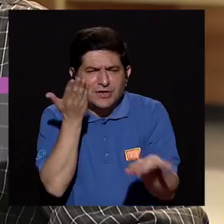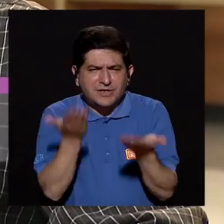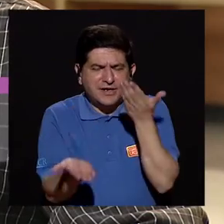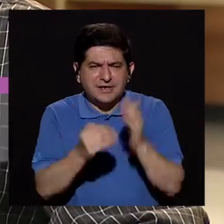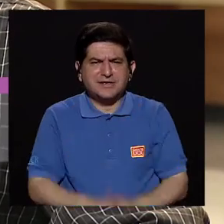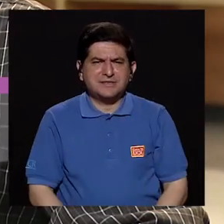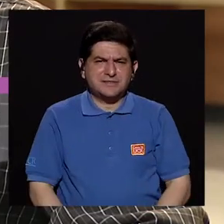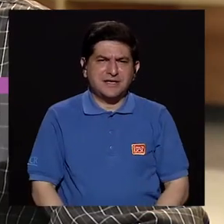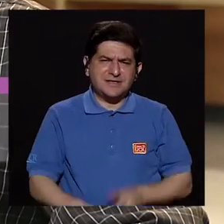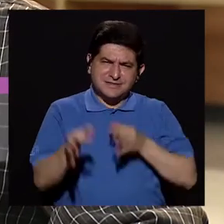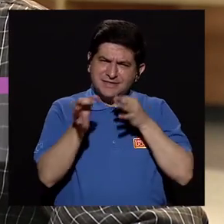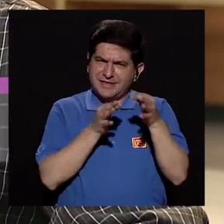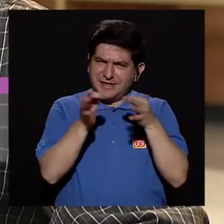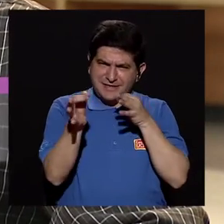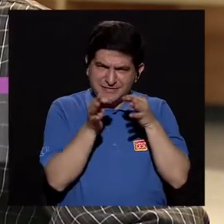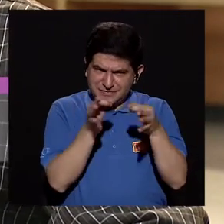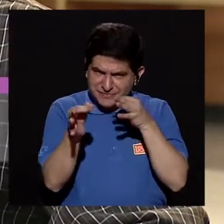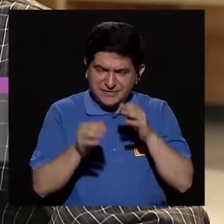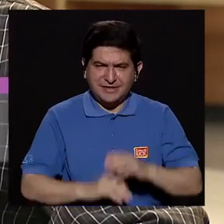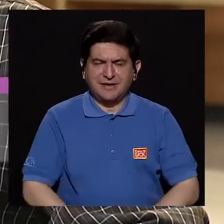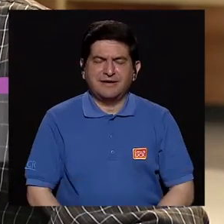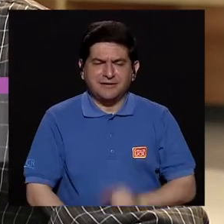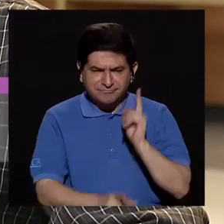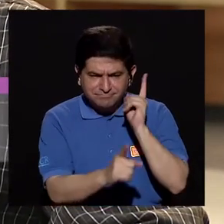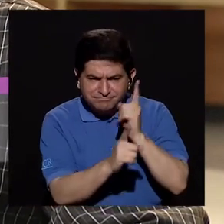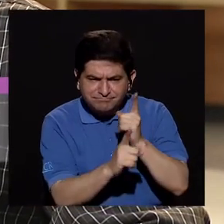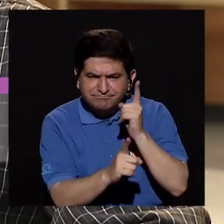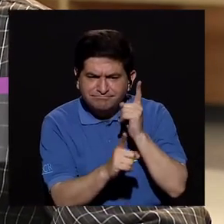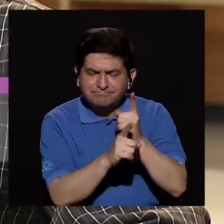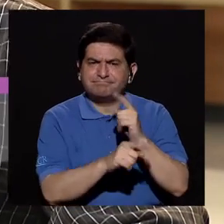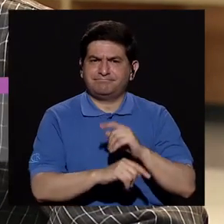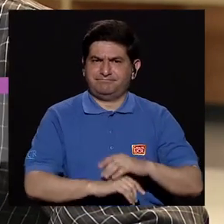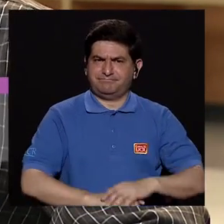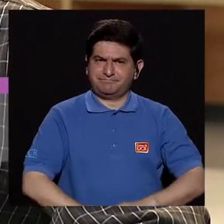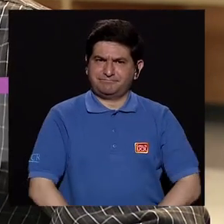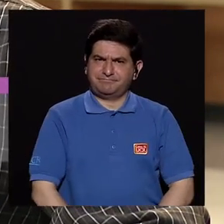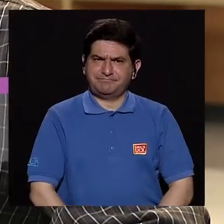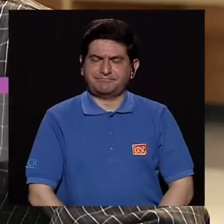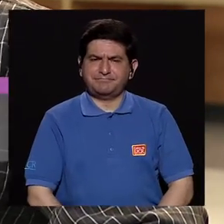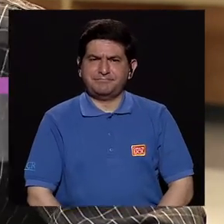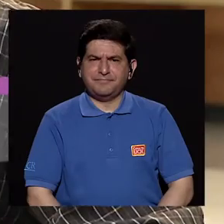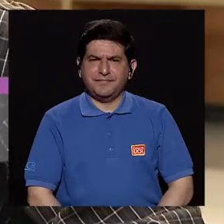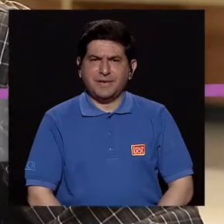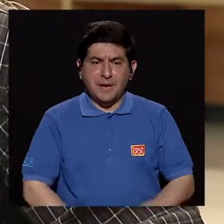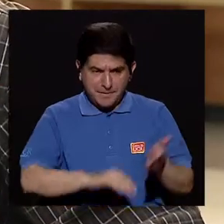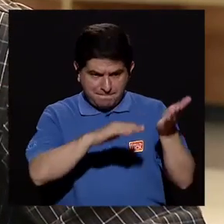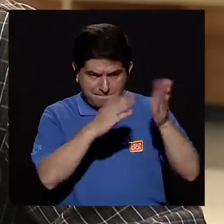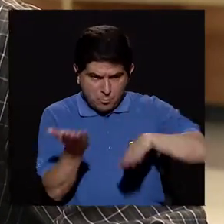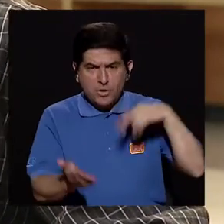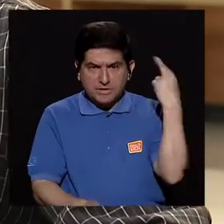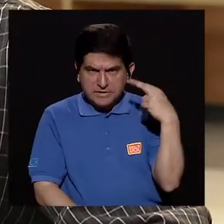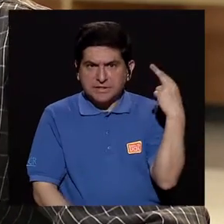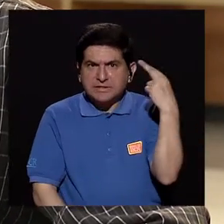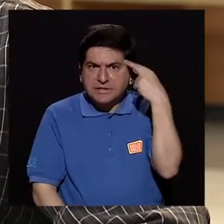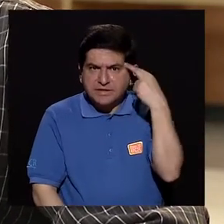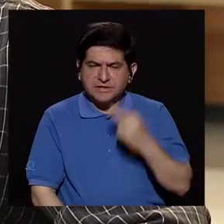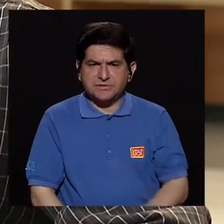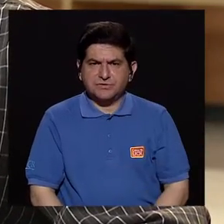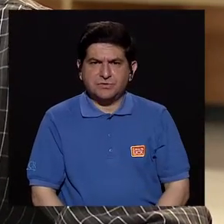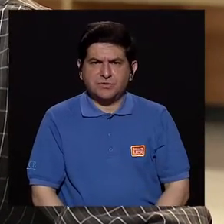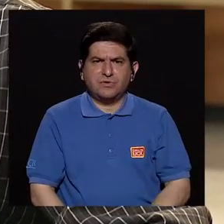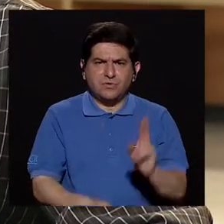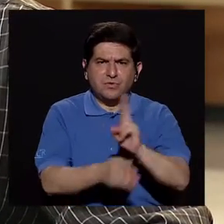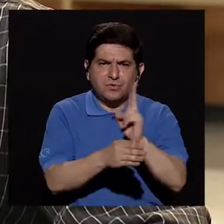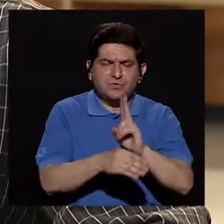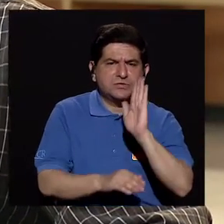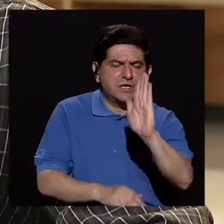explicación que usted nos da. Y es que efectivamente puede matar, ¿verdad? Tomando su